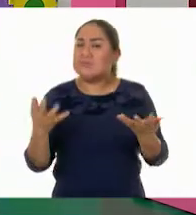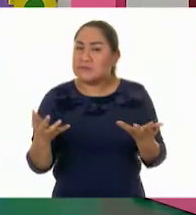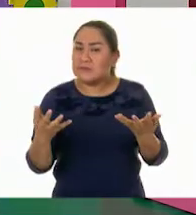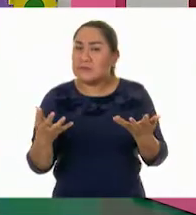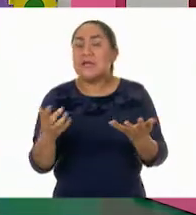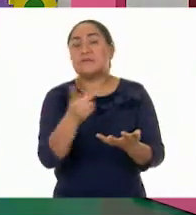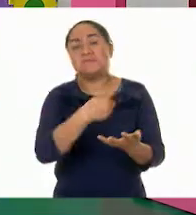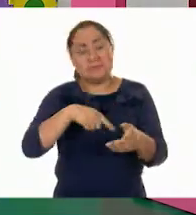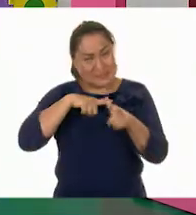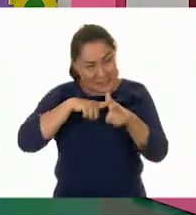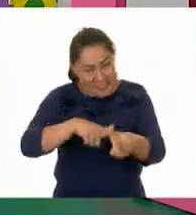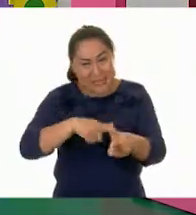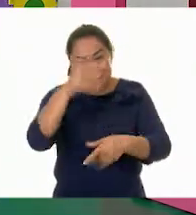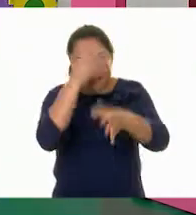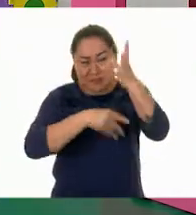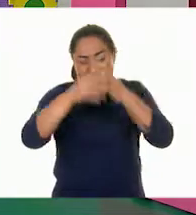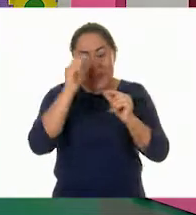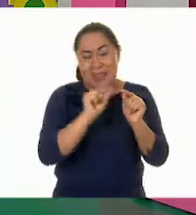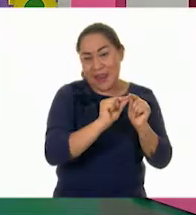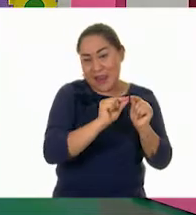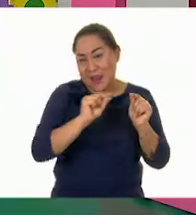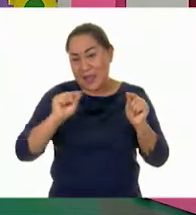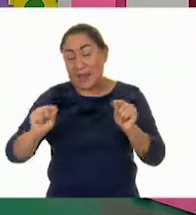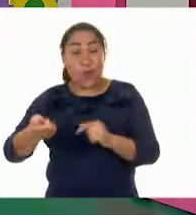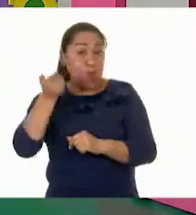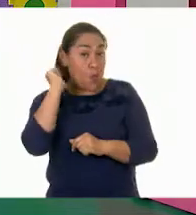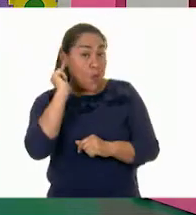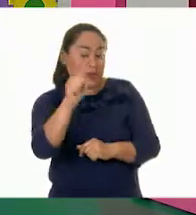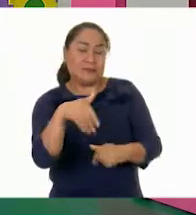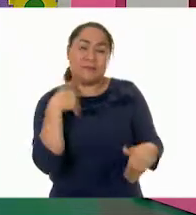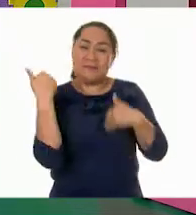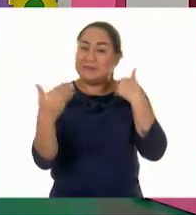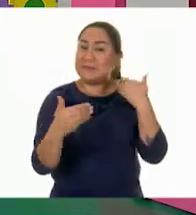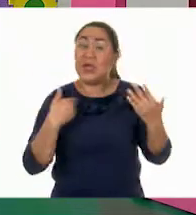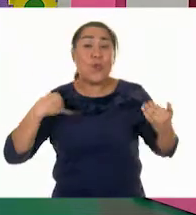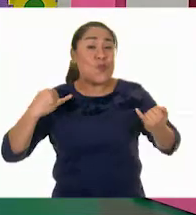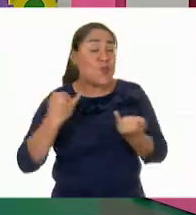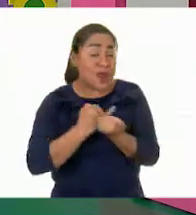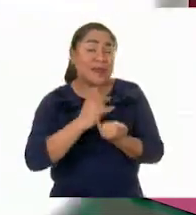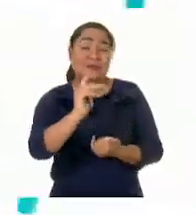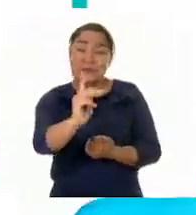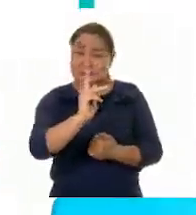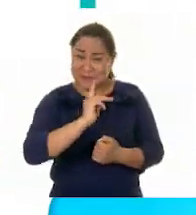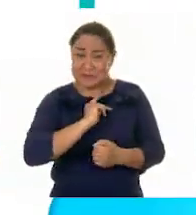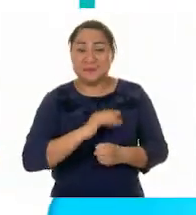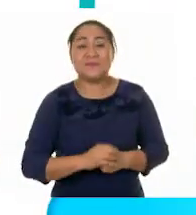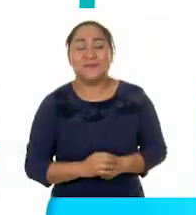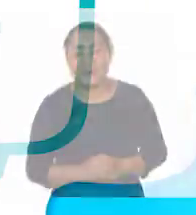seguimos con la recta. Esperamos que lo hayan disfrutado tanto como nosotros.